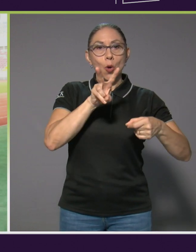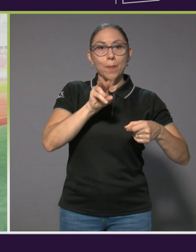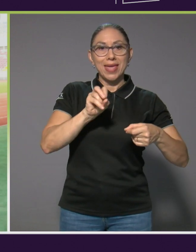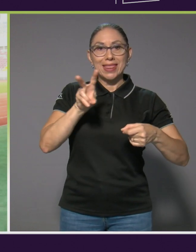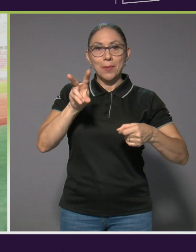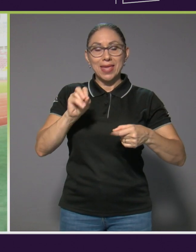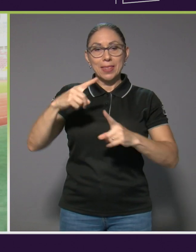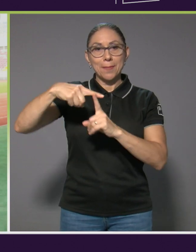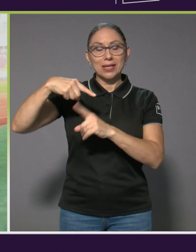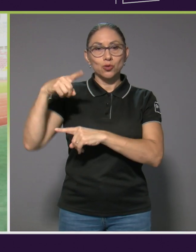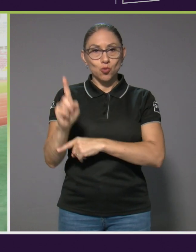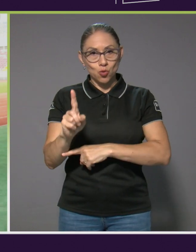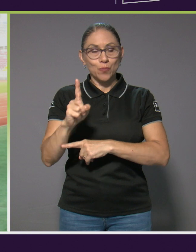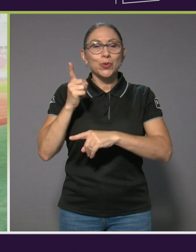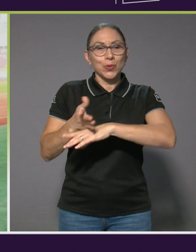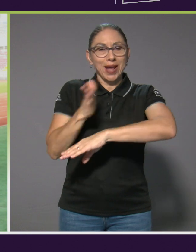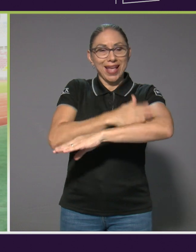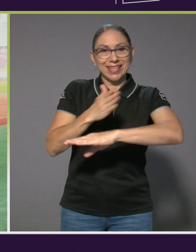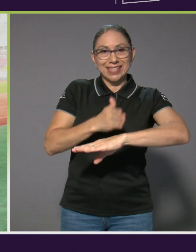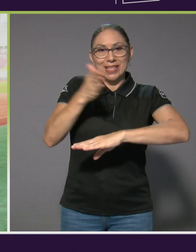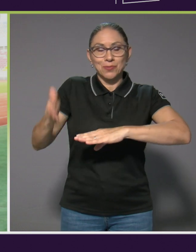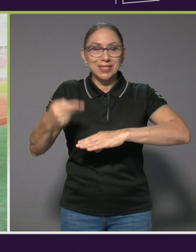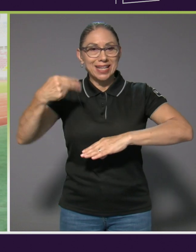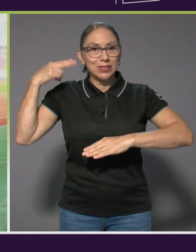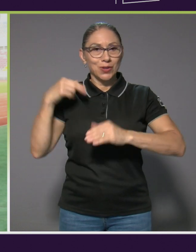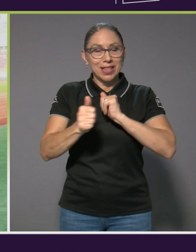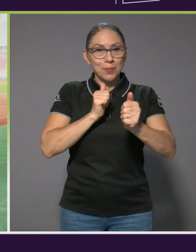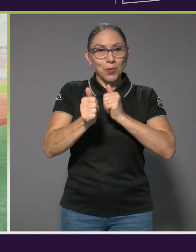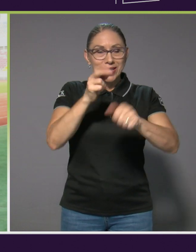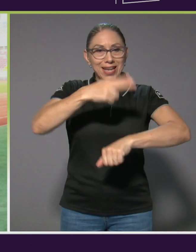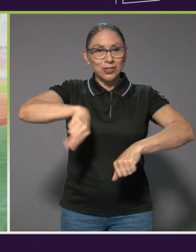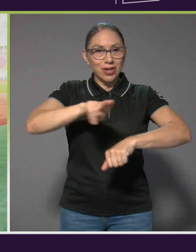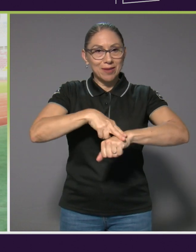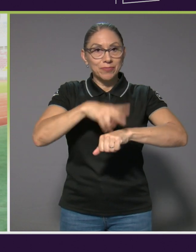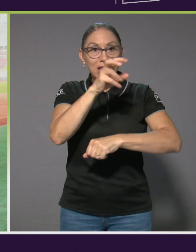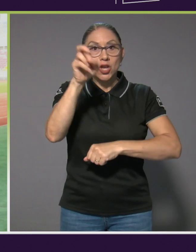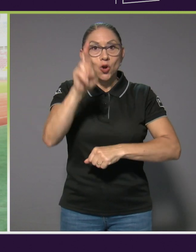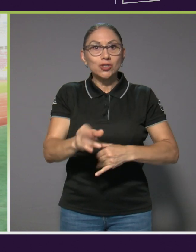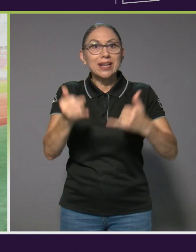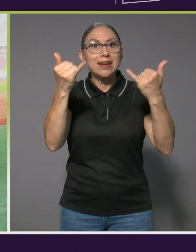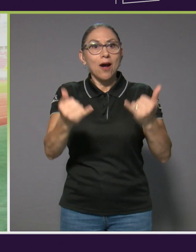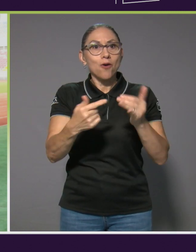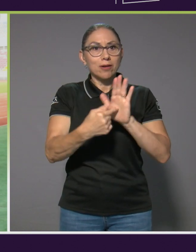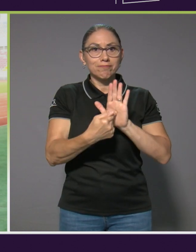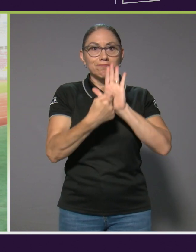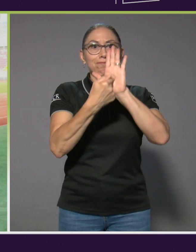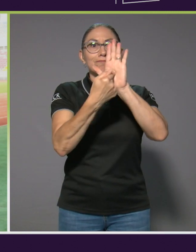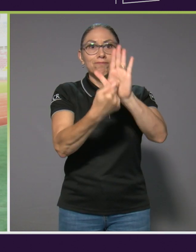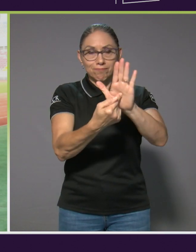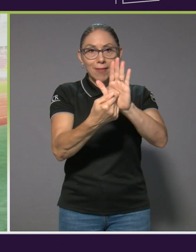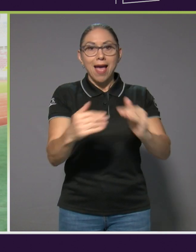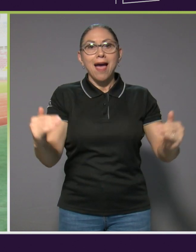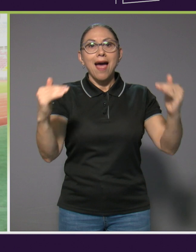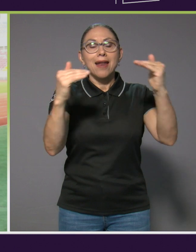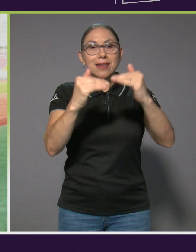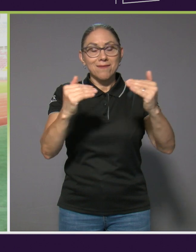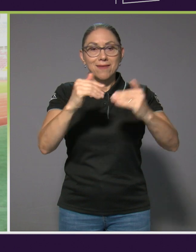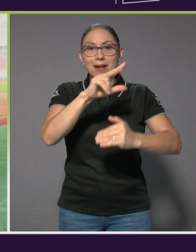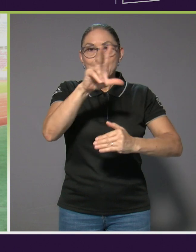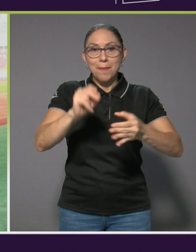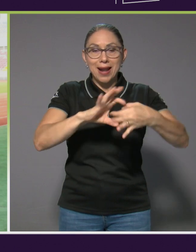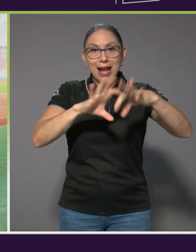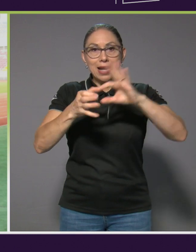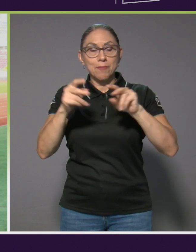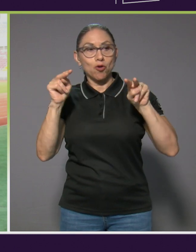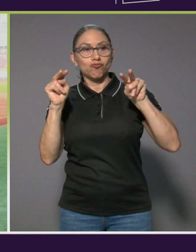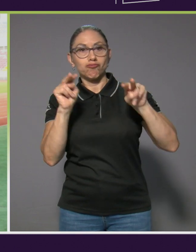en la historia del paradeporte nacional y posicionaron a Costa Rica en el ojo del Movimiento Paralímpico Mundial con la obtención